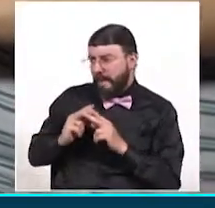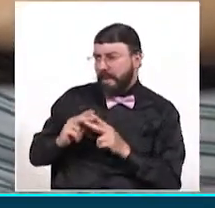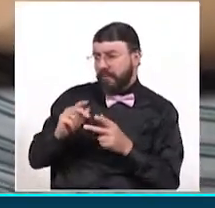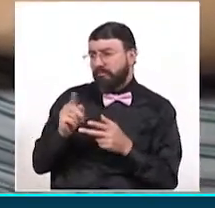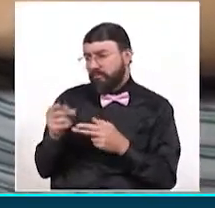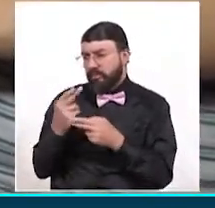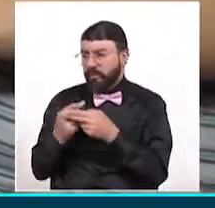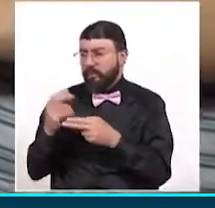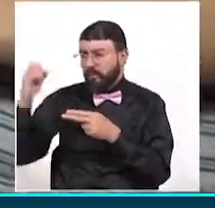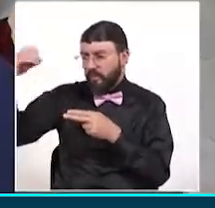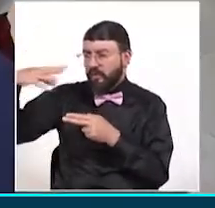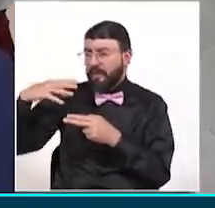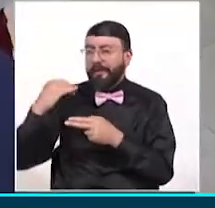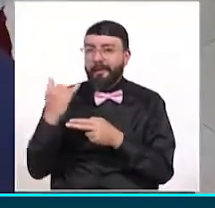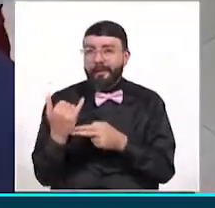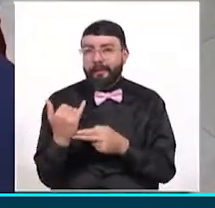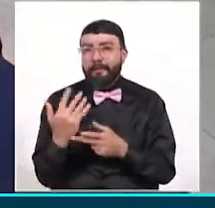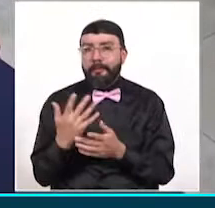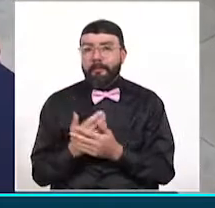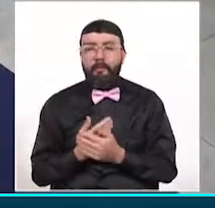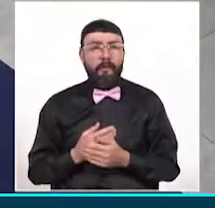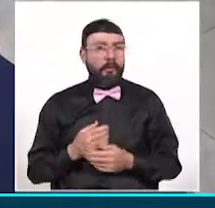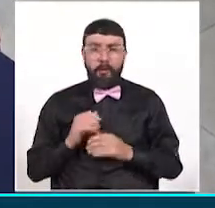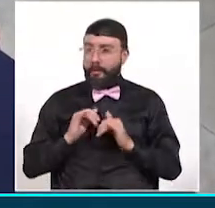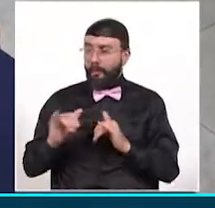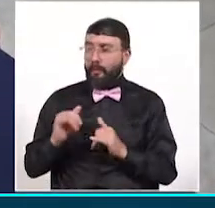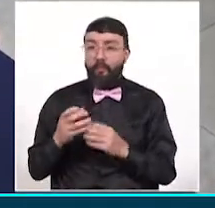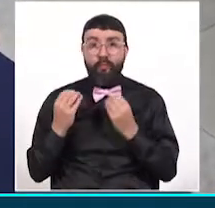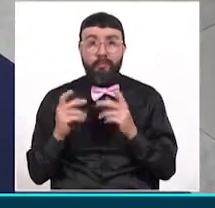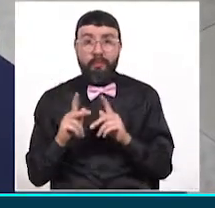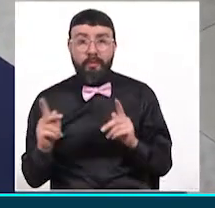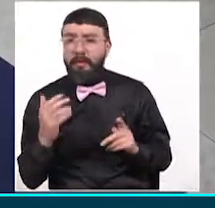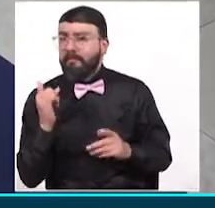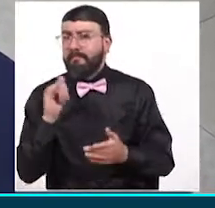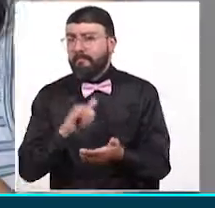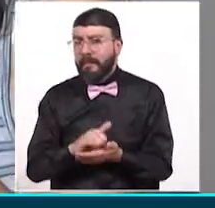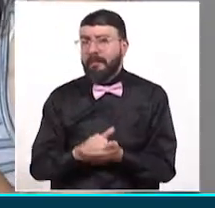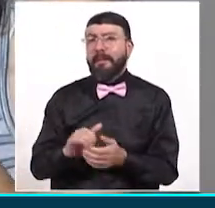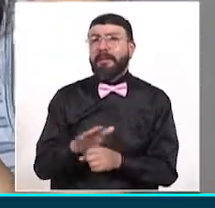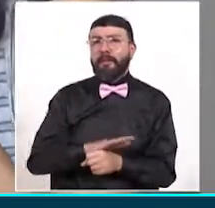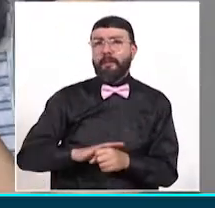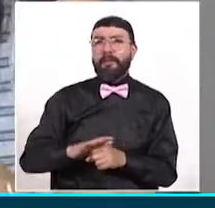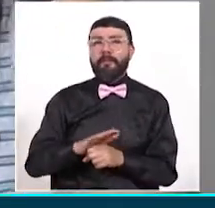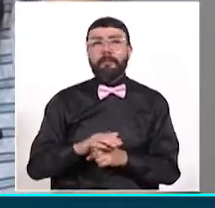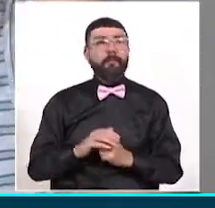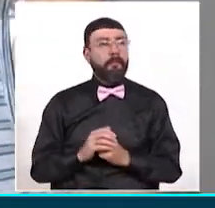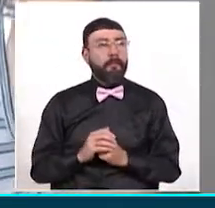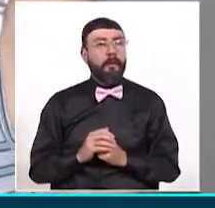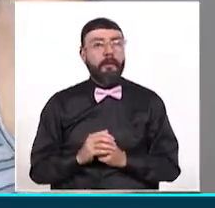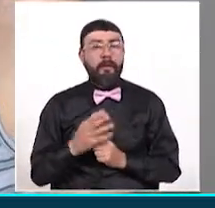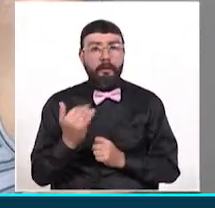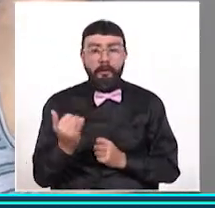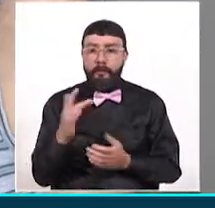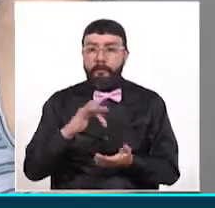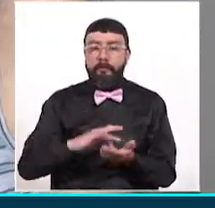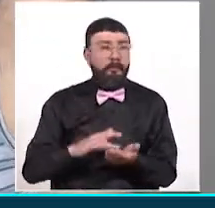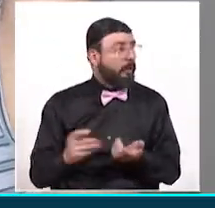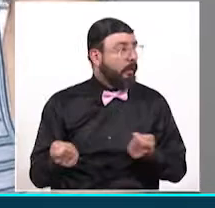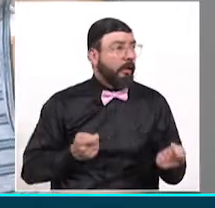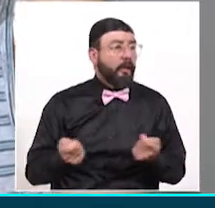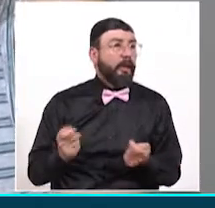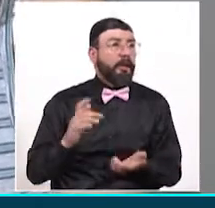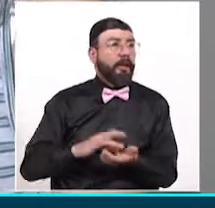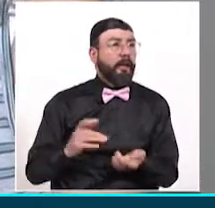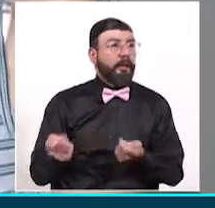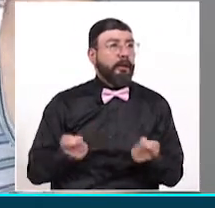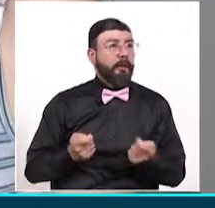Así como yo, sé que hay muchos, hay muchos que están pasando por la misma situación. Entonces, para que ya sea la Secretaría de Educación o el